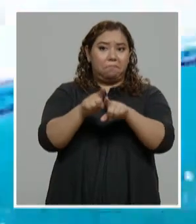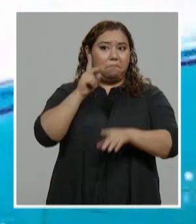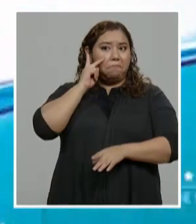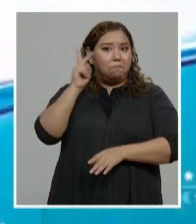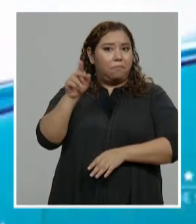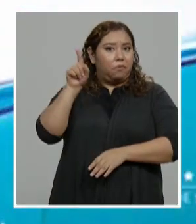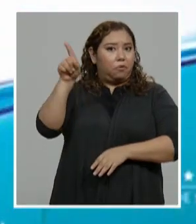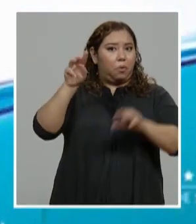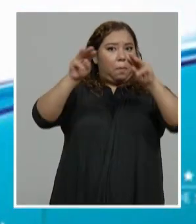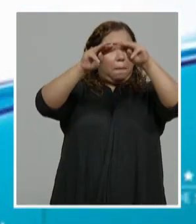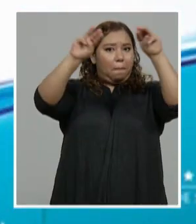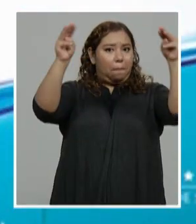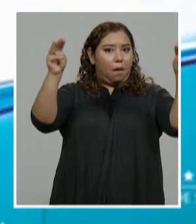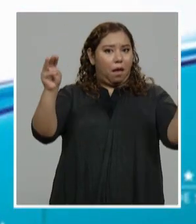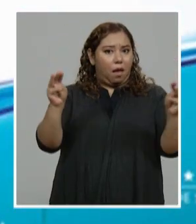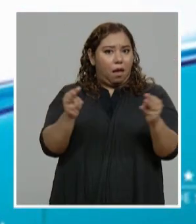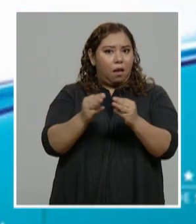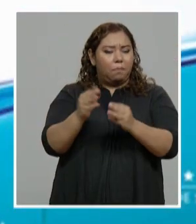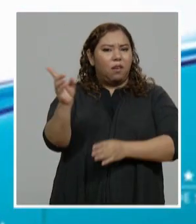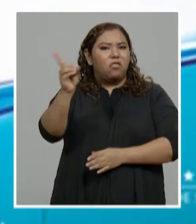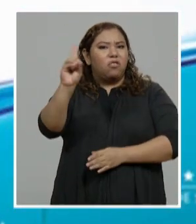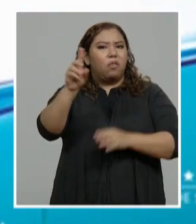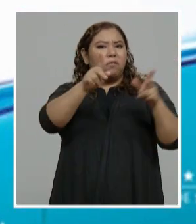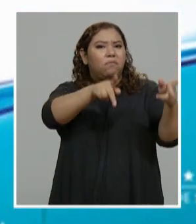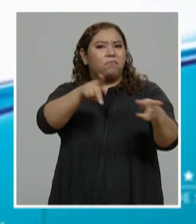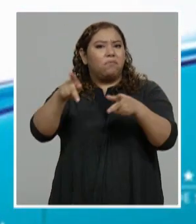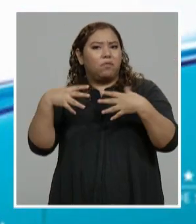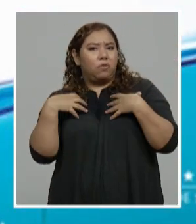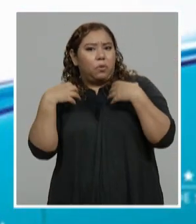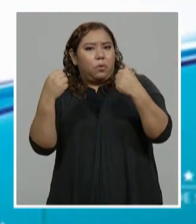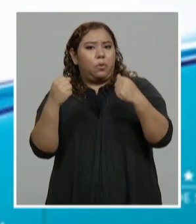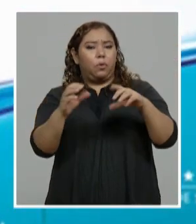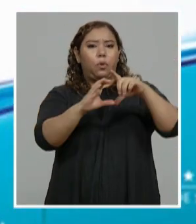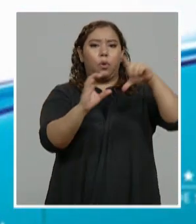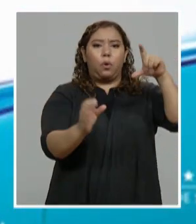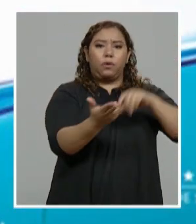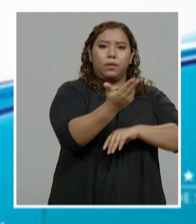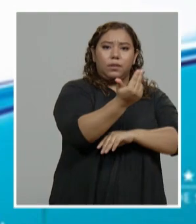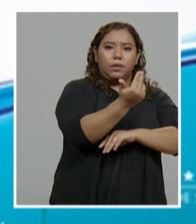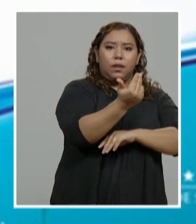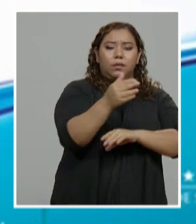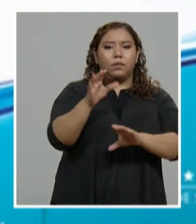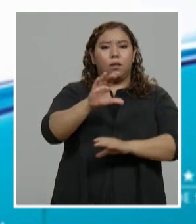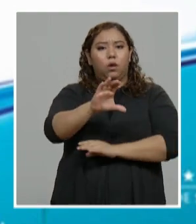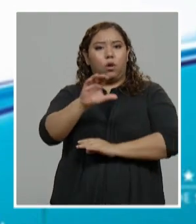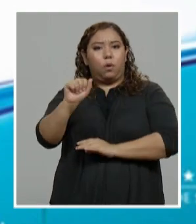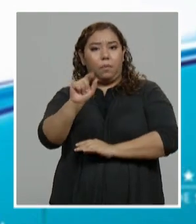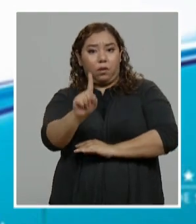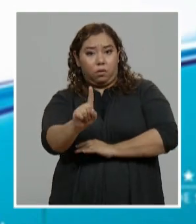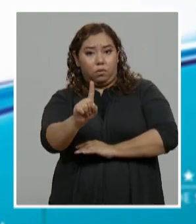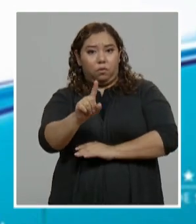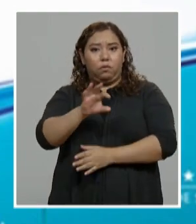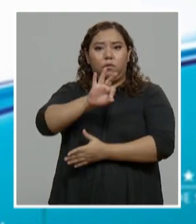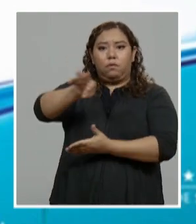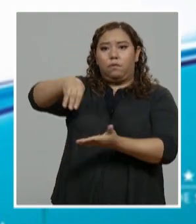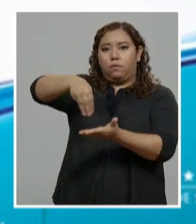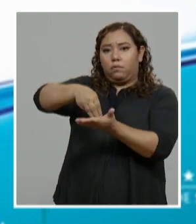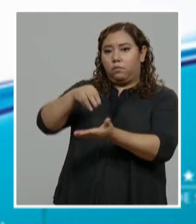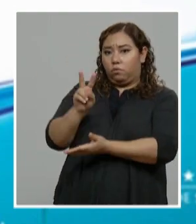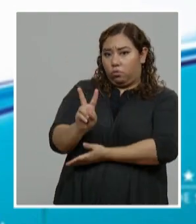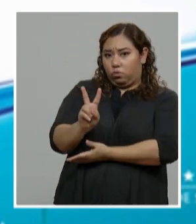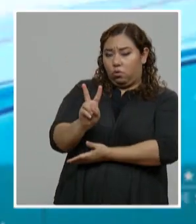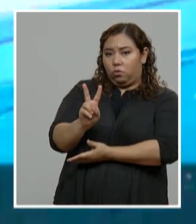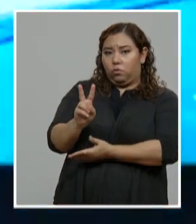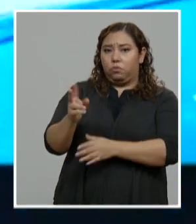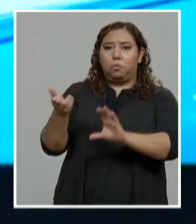donde están los recuperados. Tres en Cortés, uno en Comayagua, dos en Francisco Morazán y